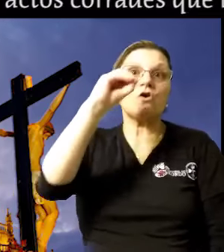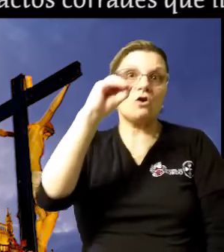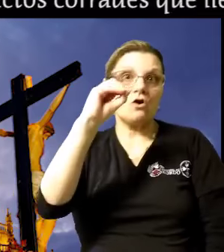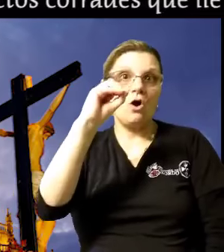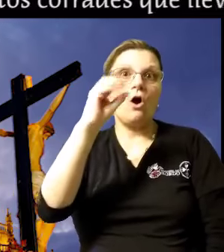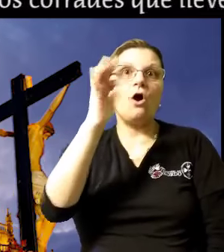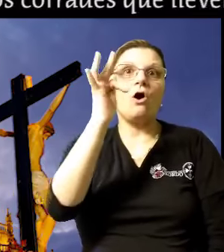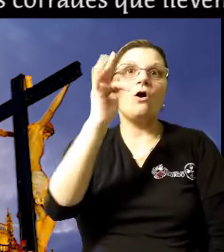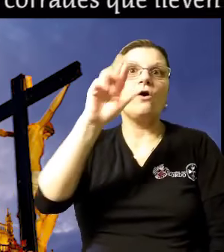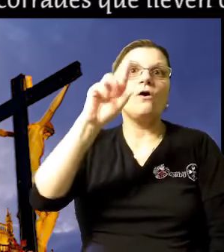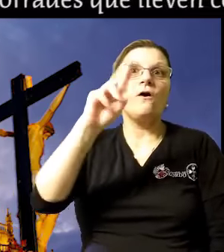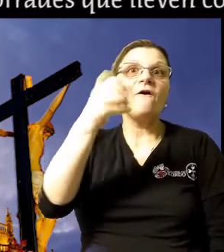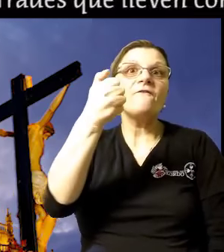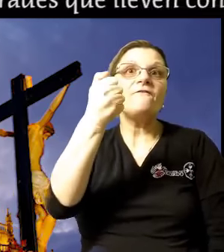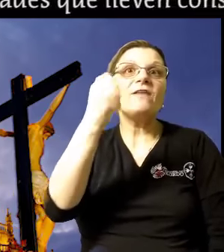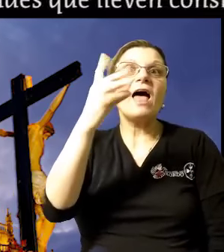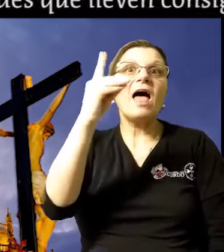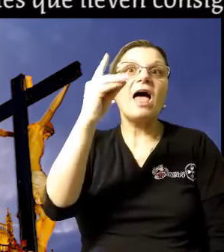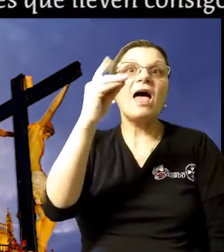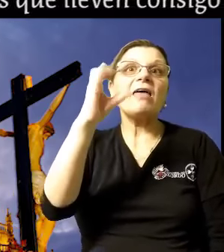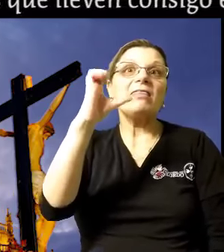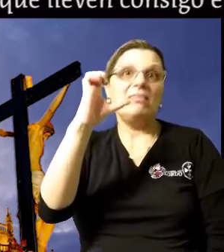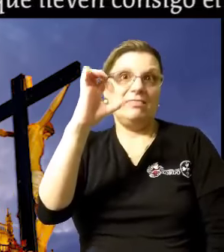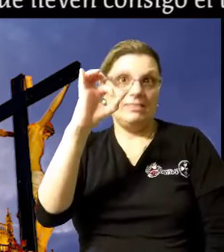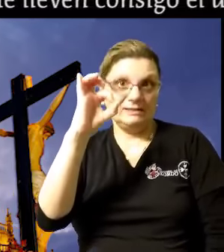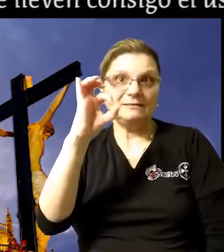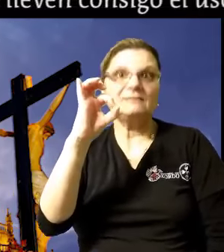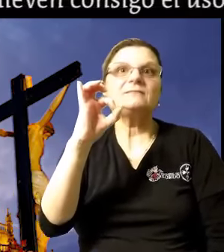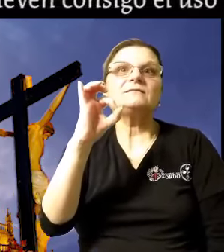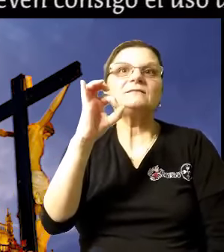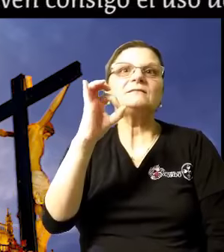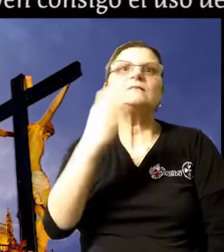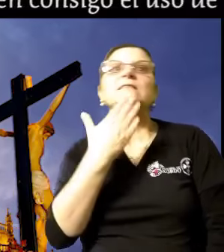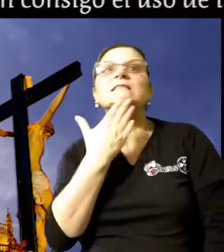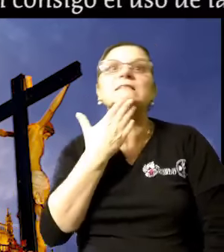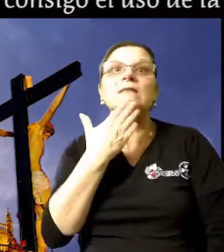cofrades